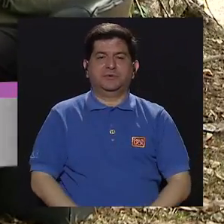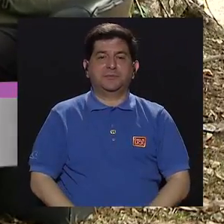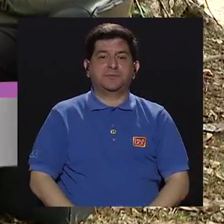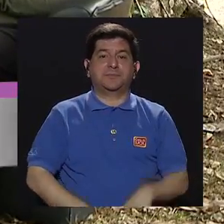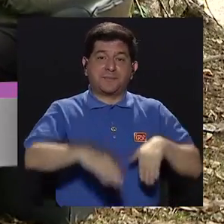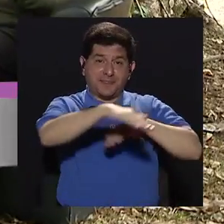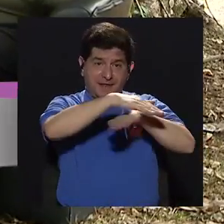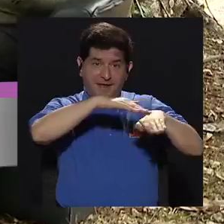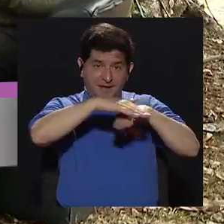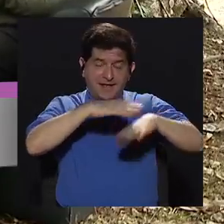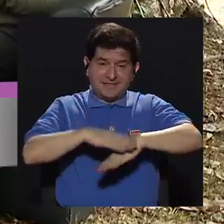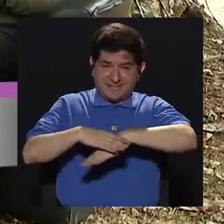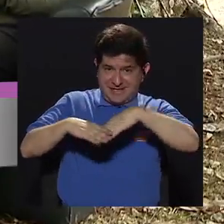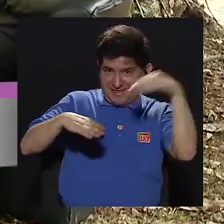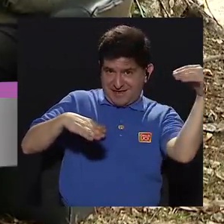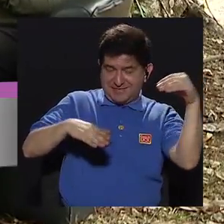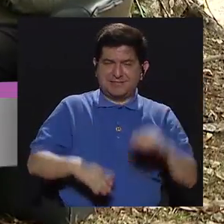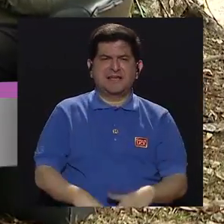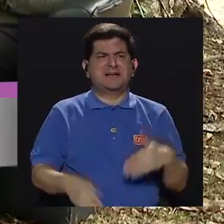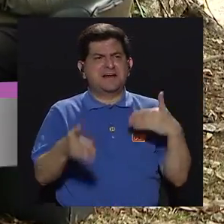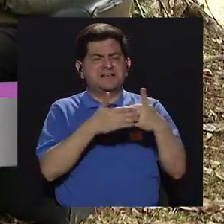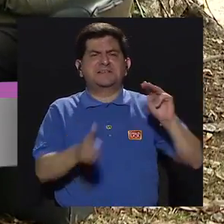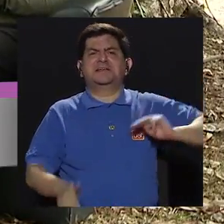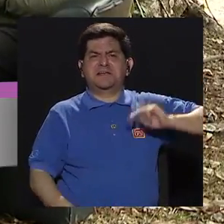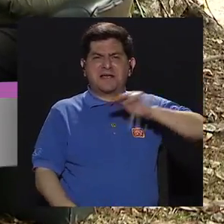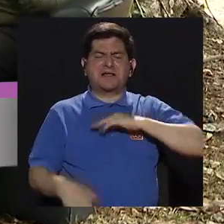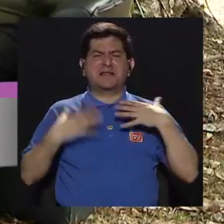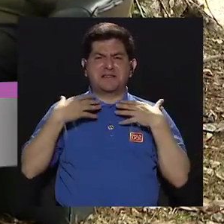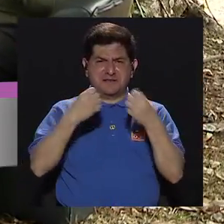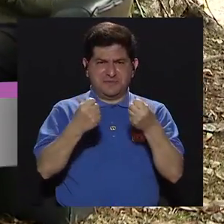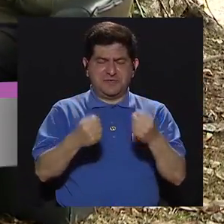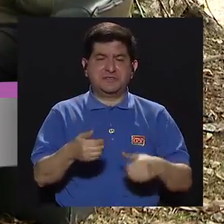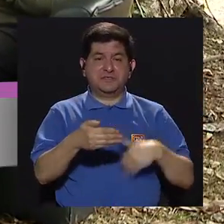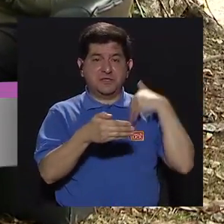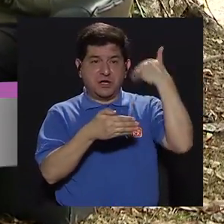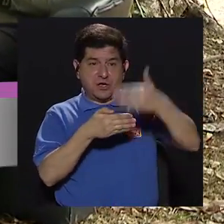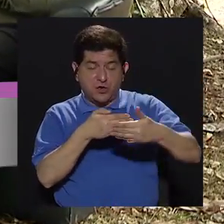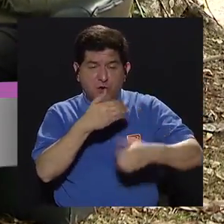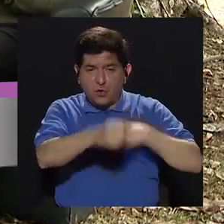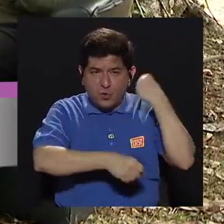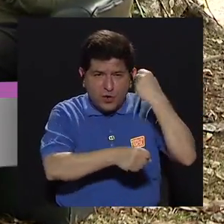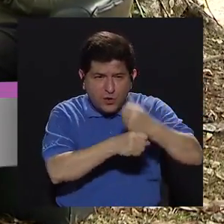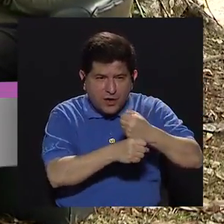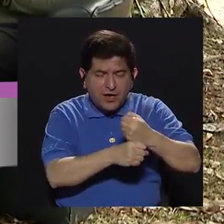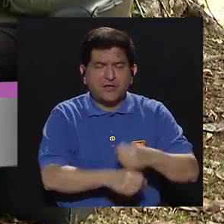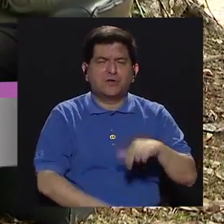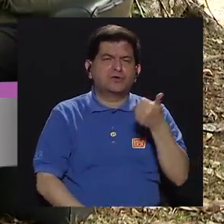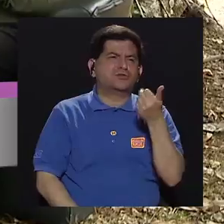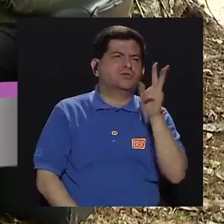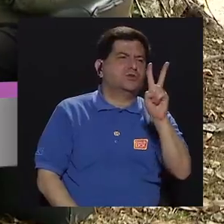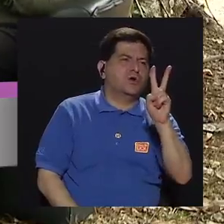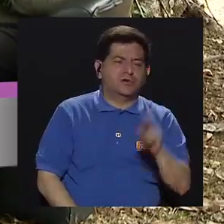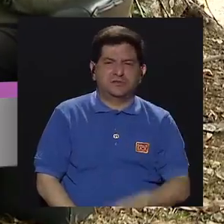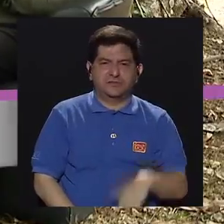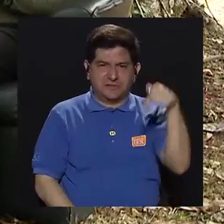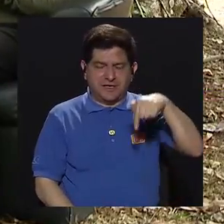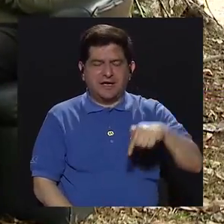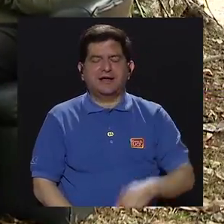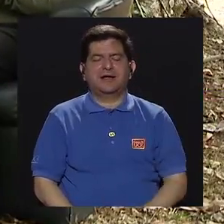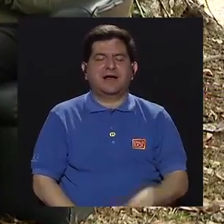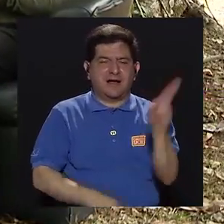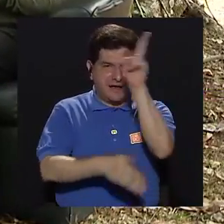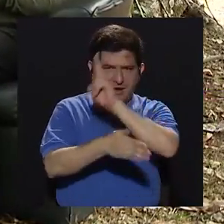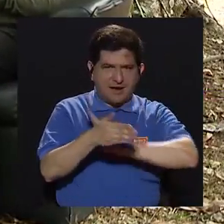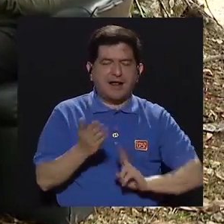la sede externa, estaba ahí por el Ministerio de Salud, posteriormente, años después, de unos 12 años después, entra aquí al